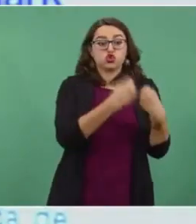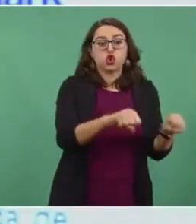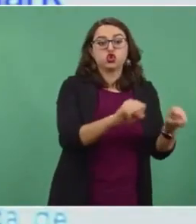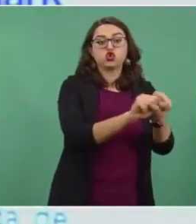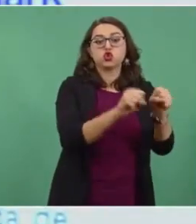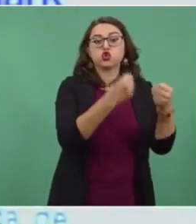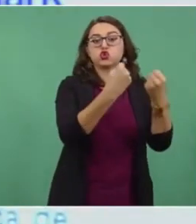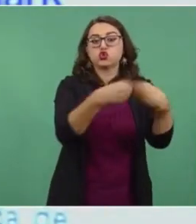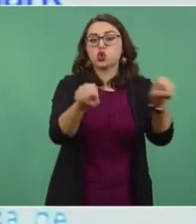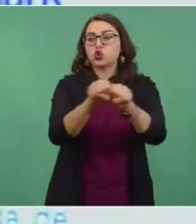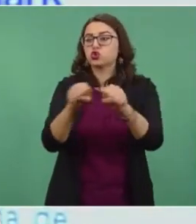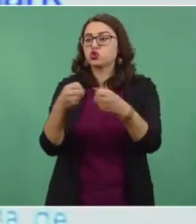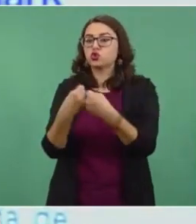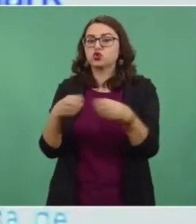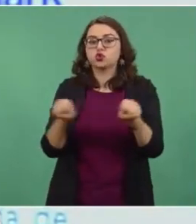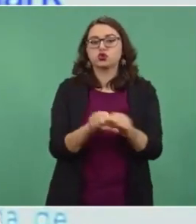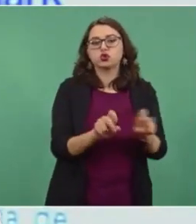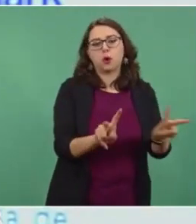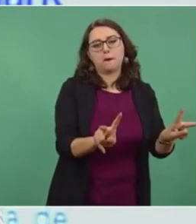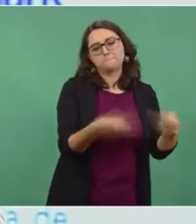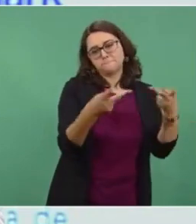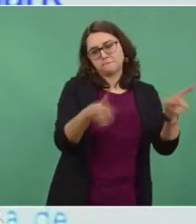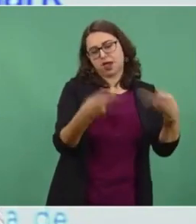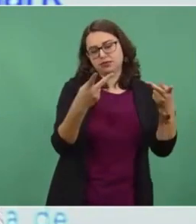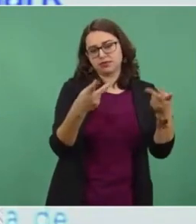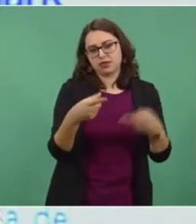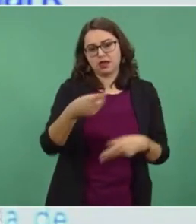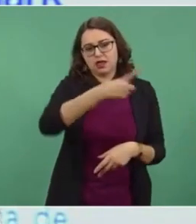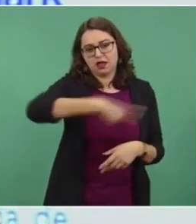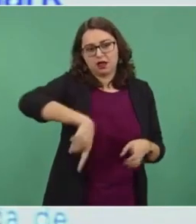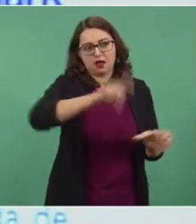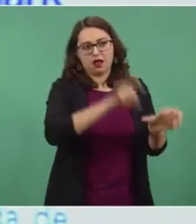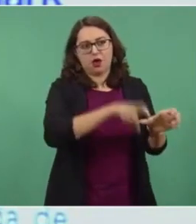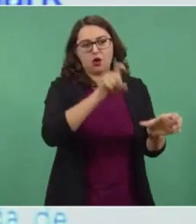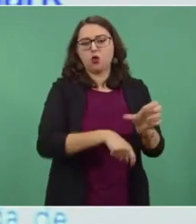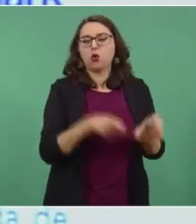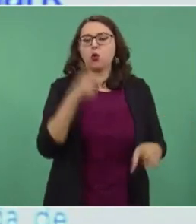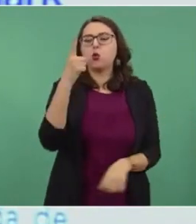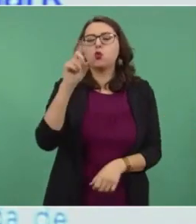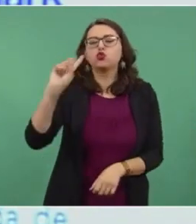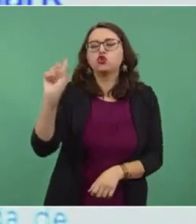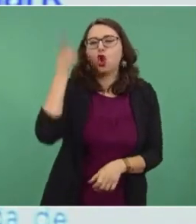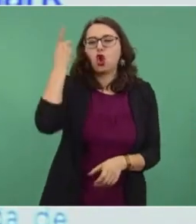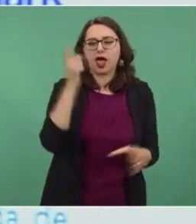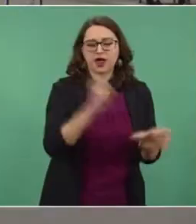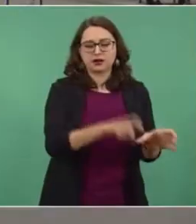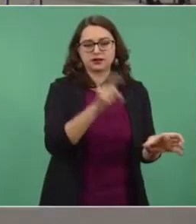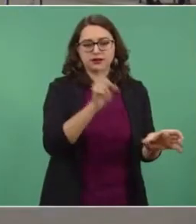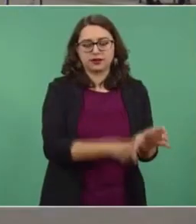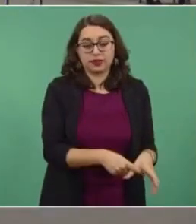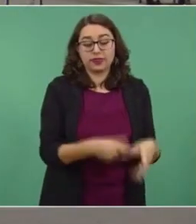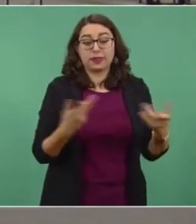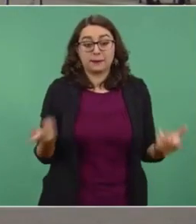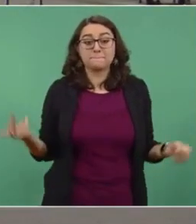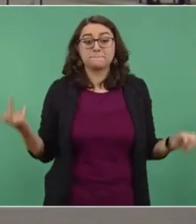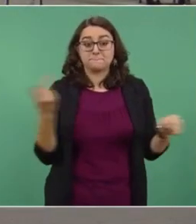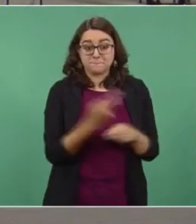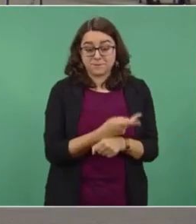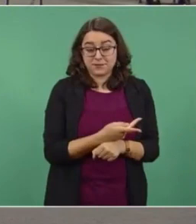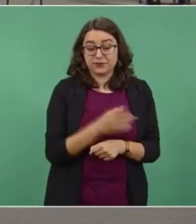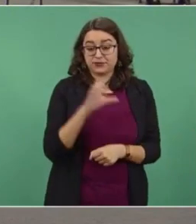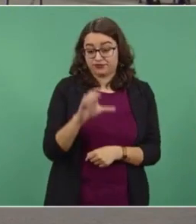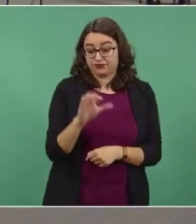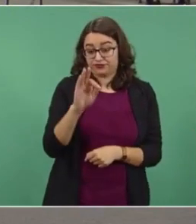socios de un dólar. Y empezaron a vender electricidad utilizando las líneas de transmisión de la